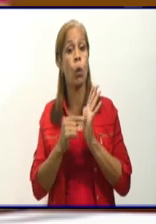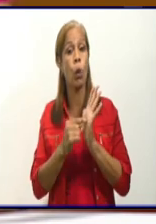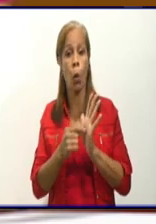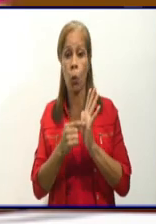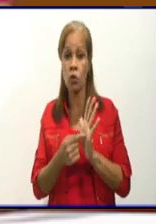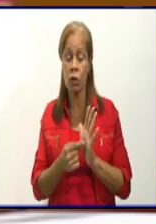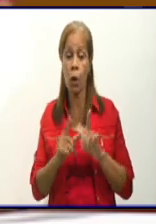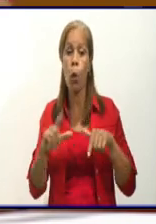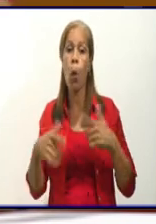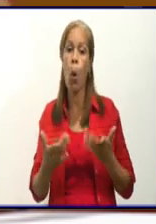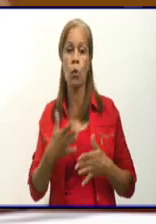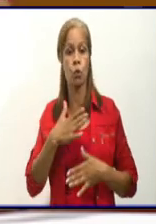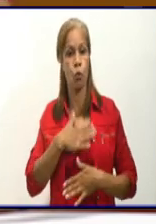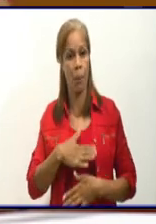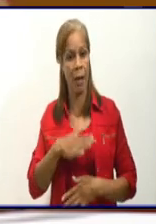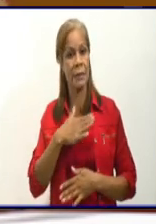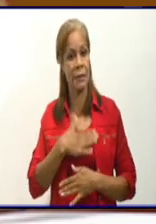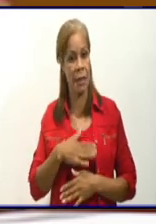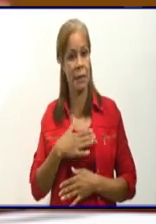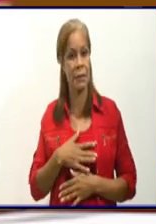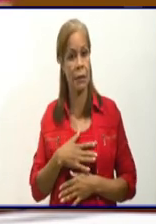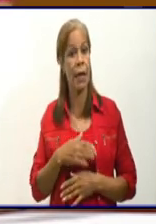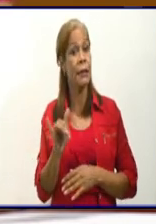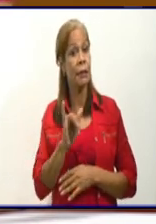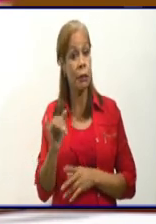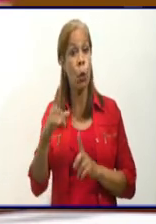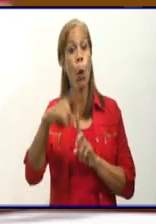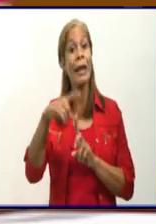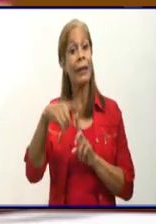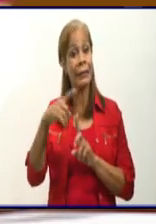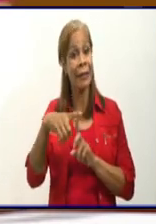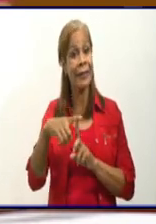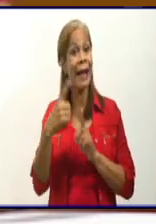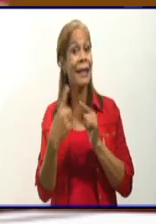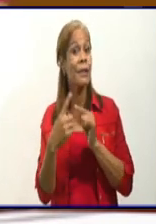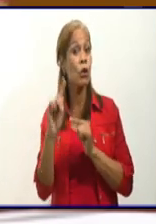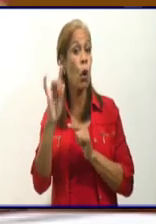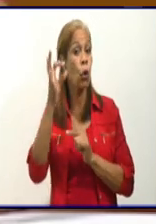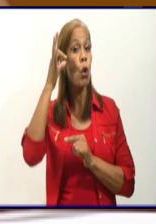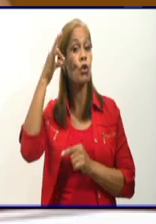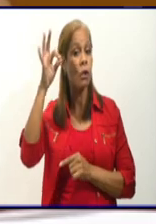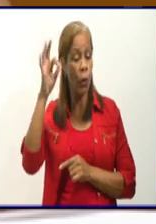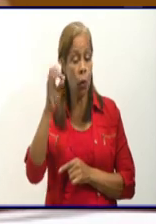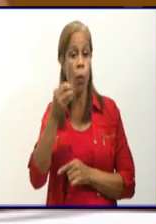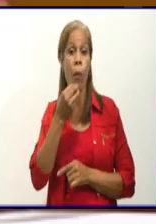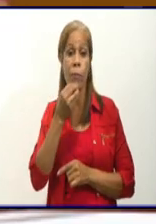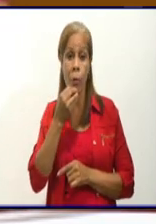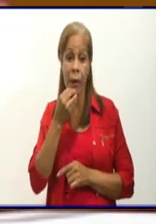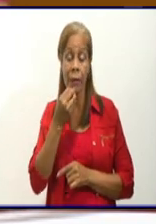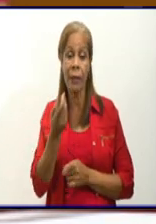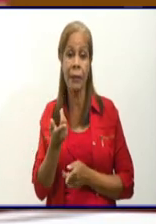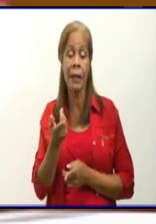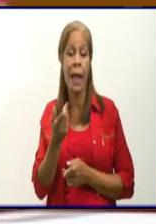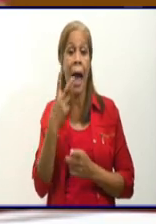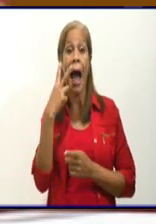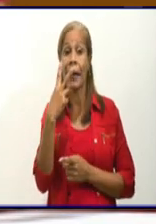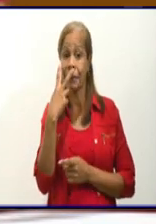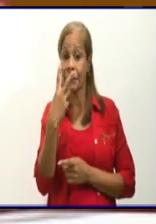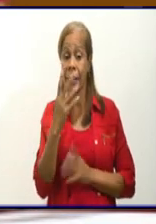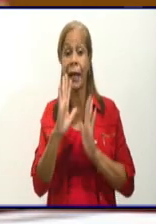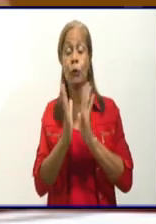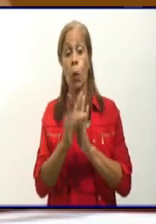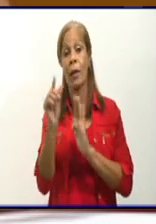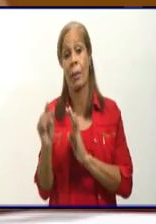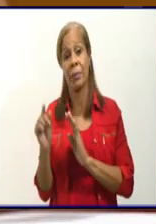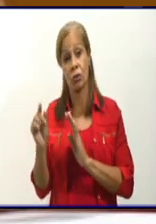su paciencia, con las técnicas que solamente ellos pueden aplicar para llegarle a todos los pacientes, y, bueno,